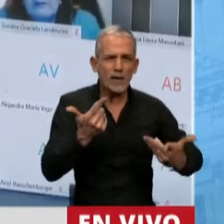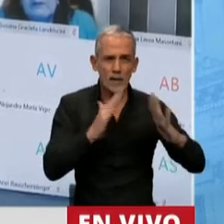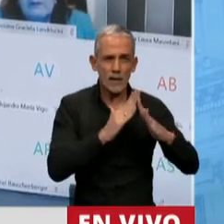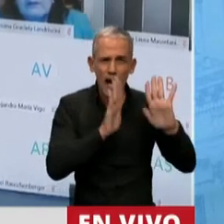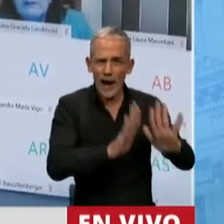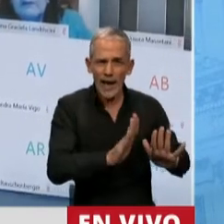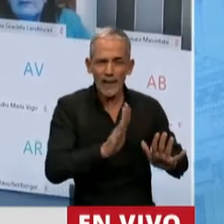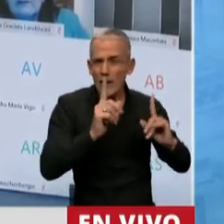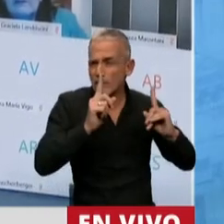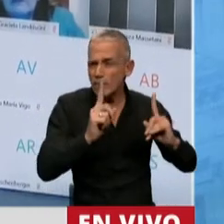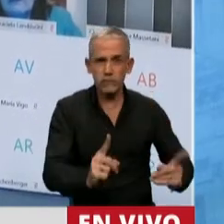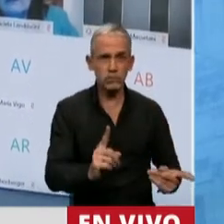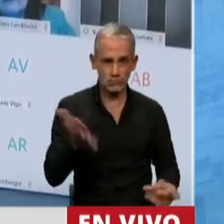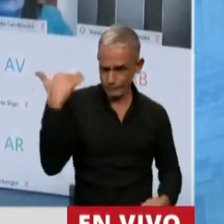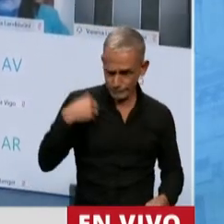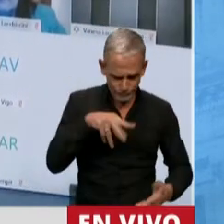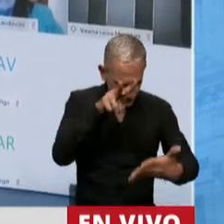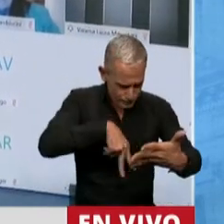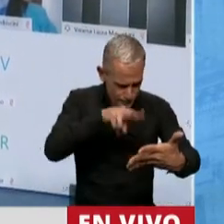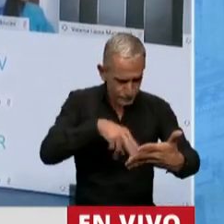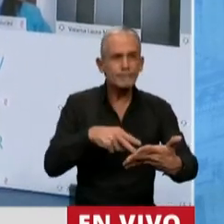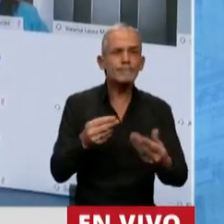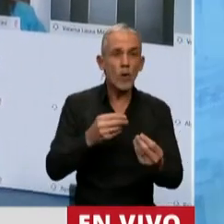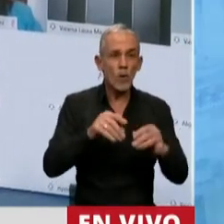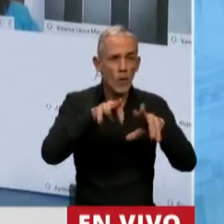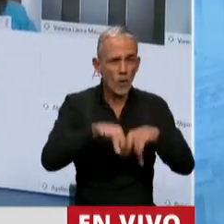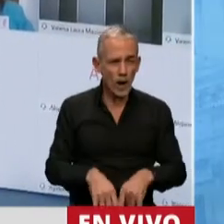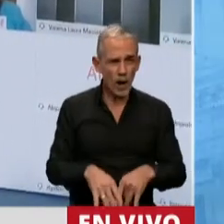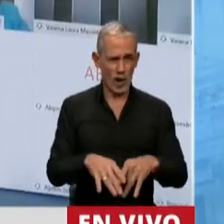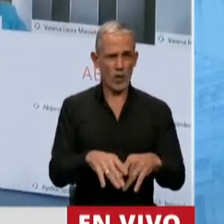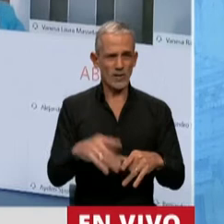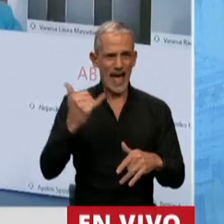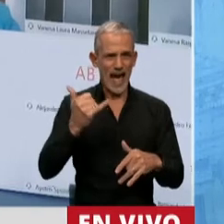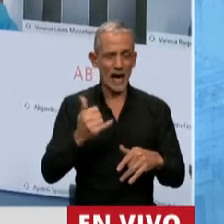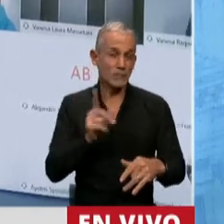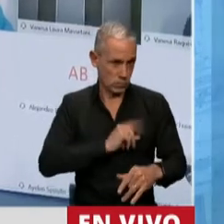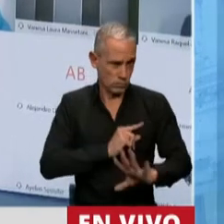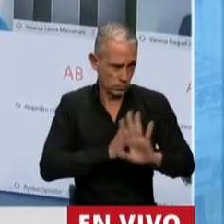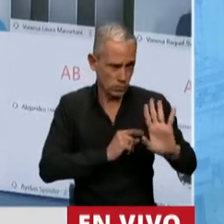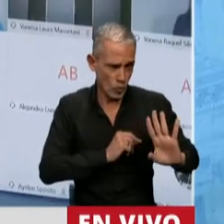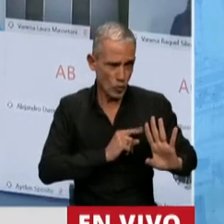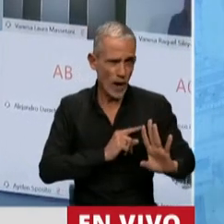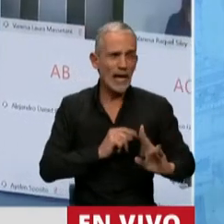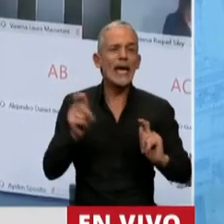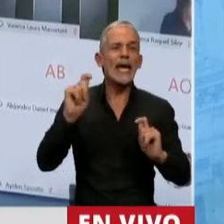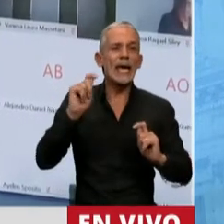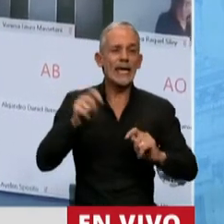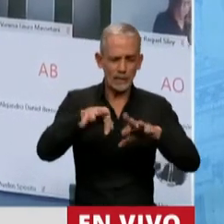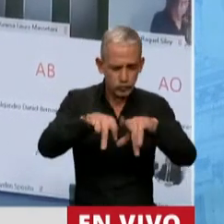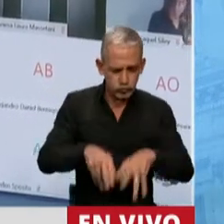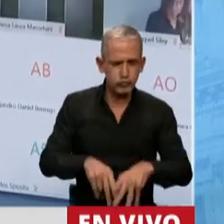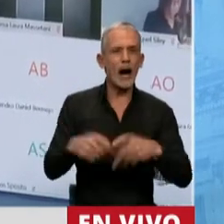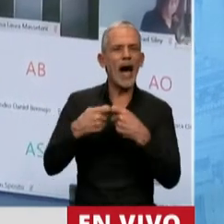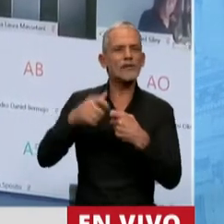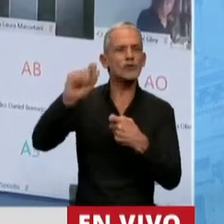obligatorio? Acabamos de leer recién una carta que es realmente dolorosísima de quienes están a cargo de la